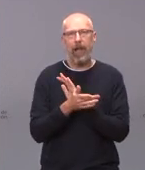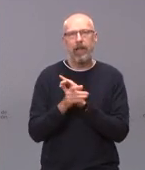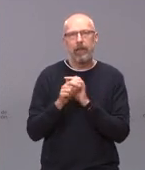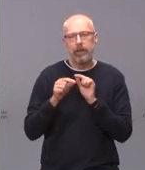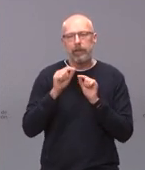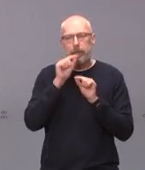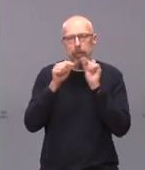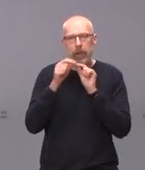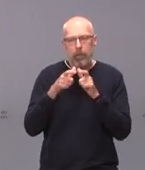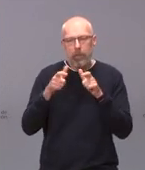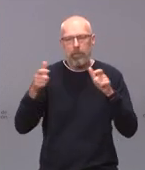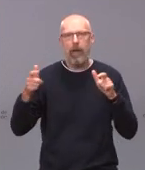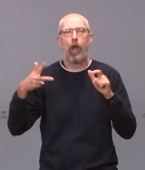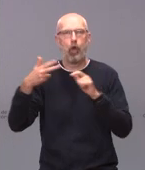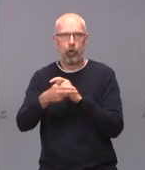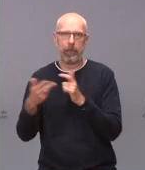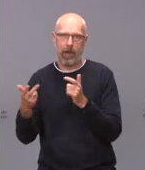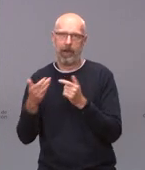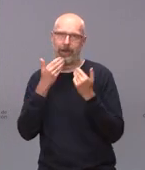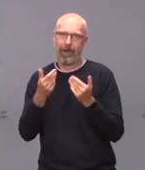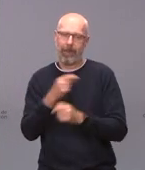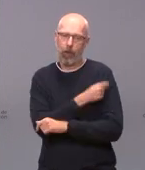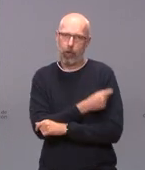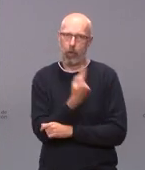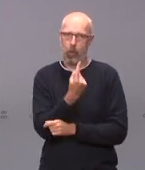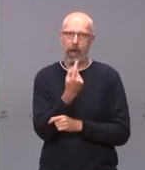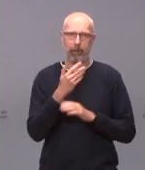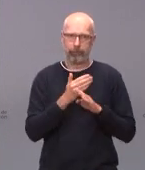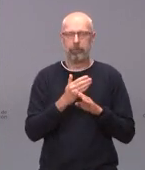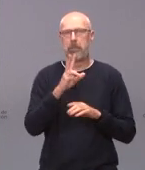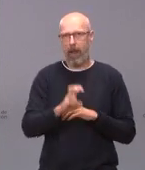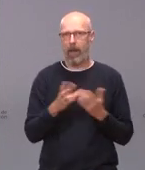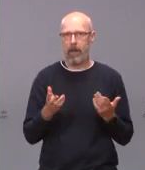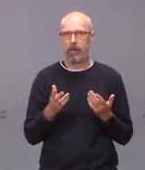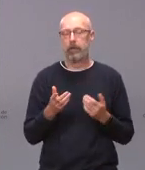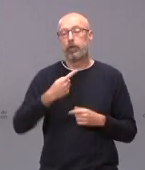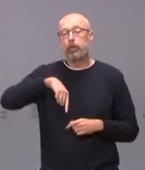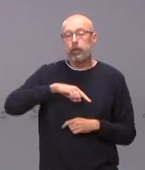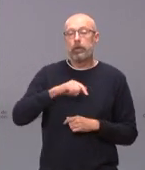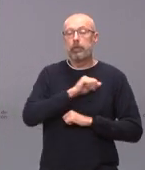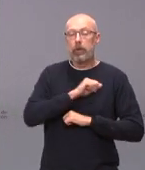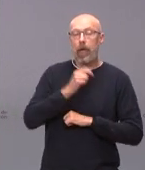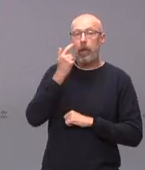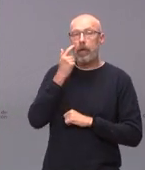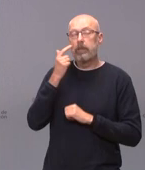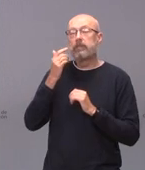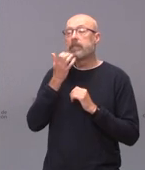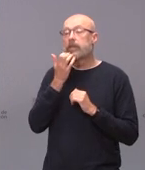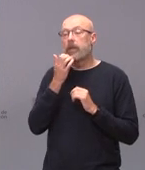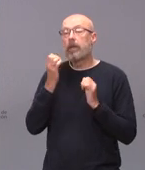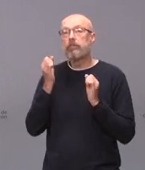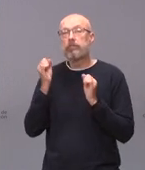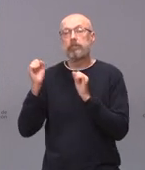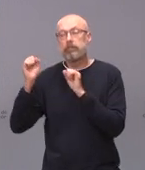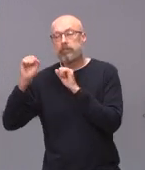disminuir la incidencia. Estamos pendientes de que se posicione definitivamente el